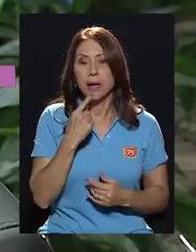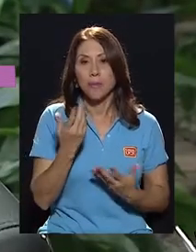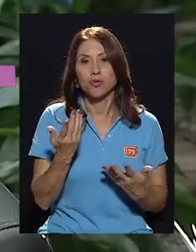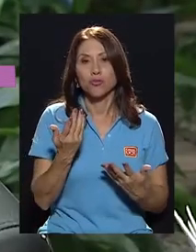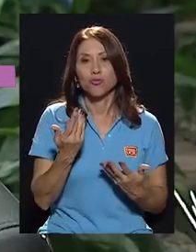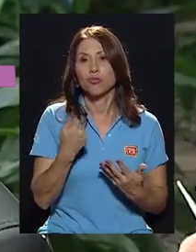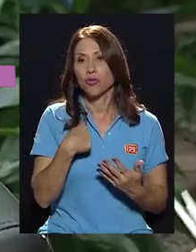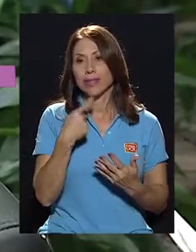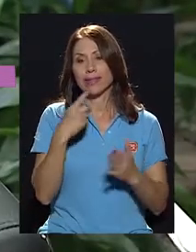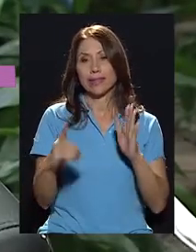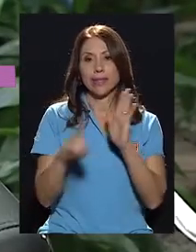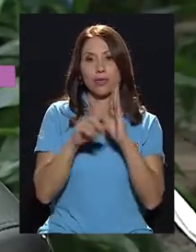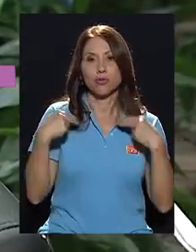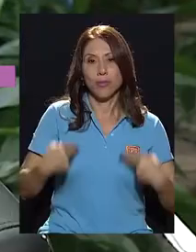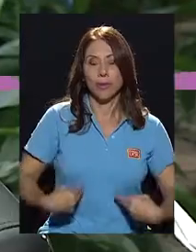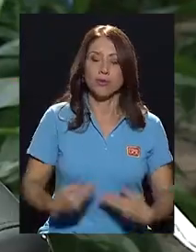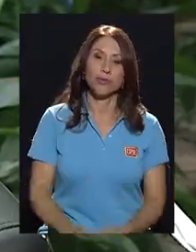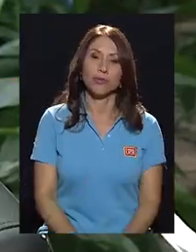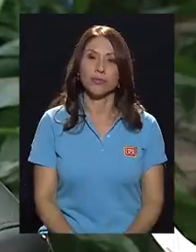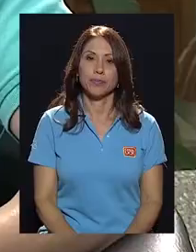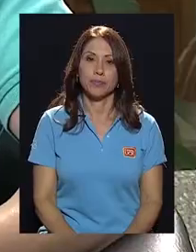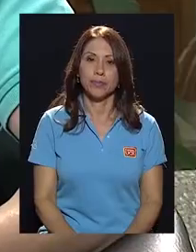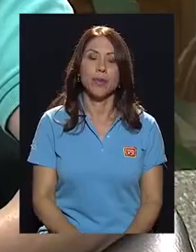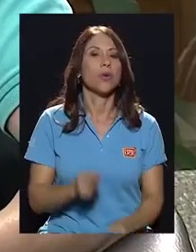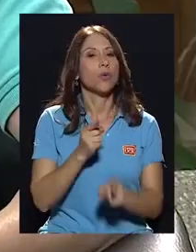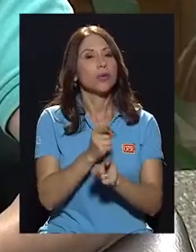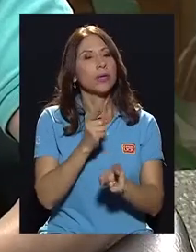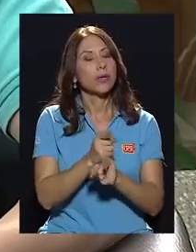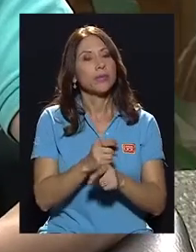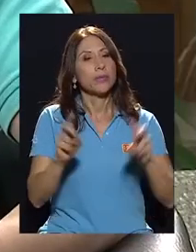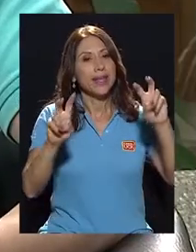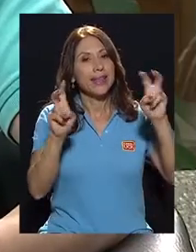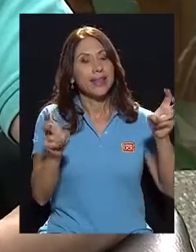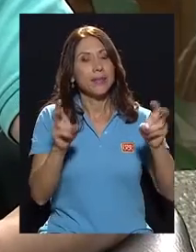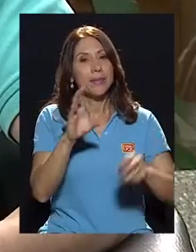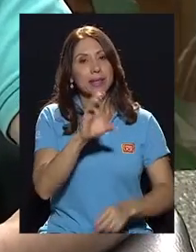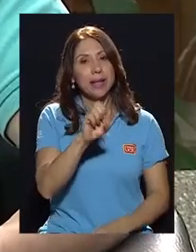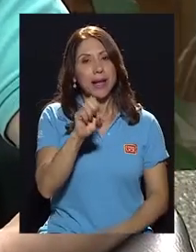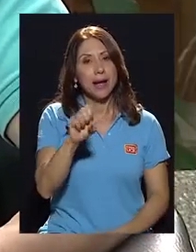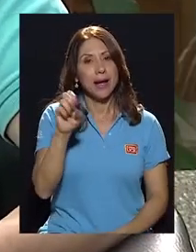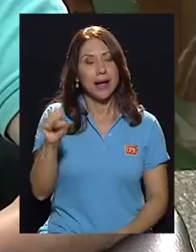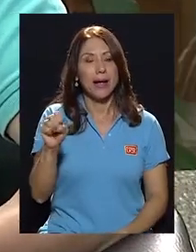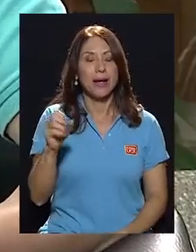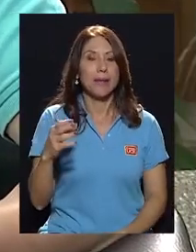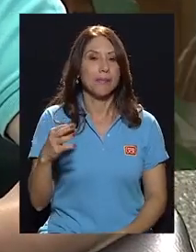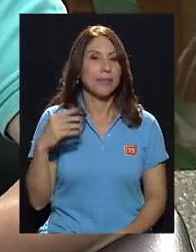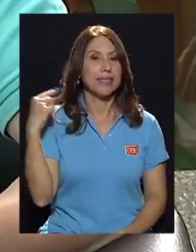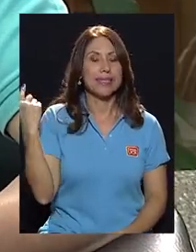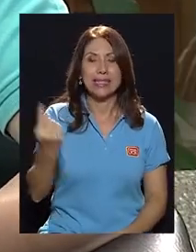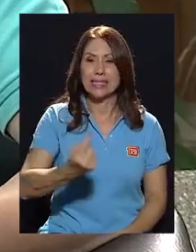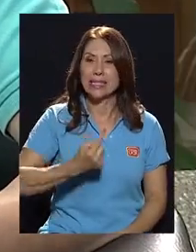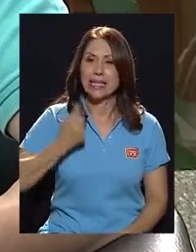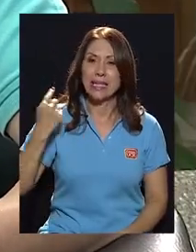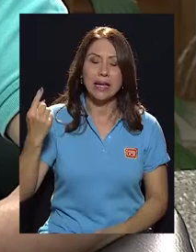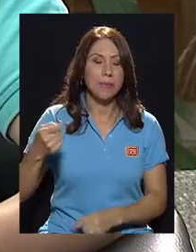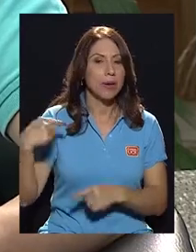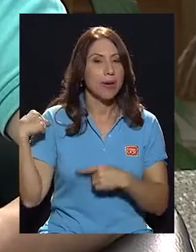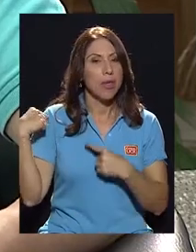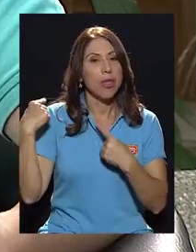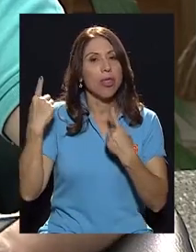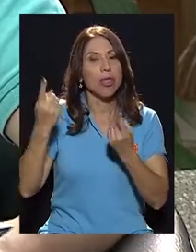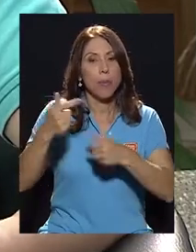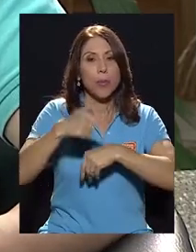bueno, digamos, yo pondría derechos humanos. Correcto. En el tema propiamente, pues, de la caja siempre, y en todos los